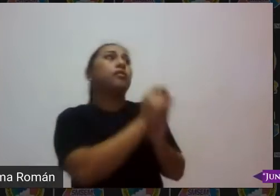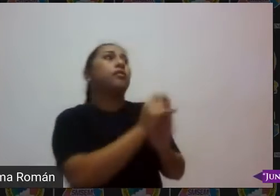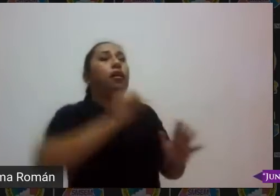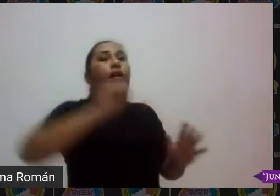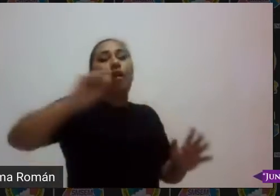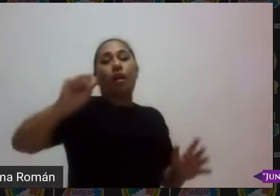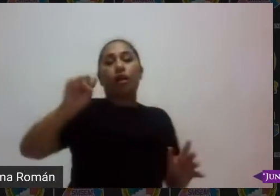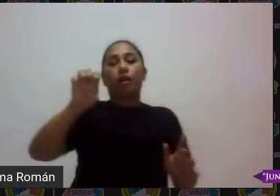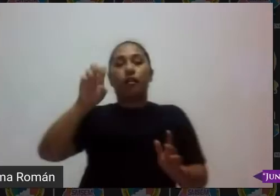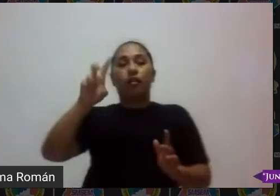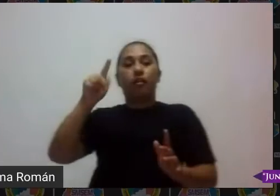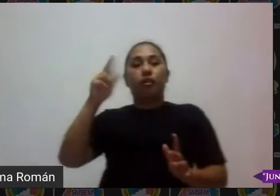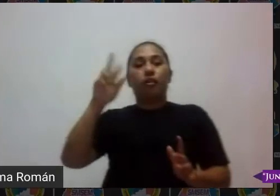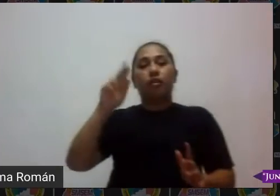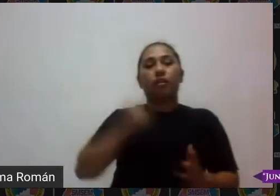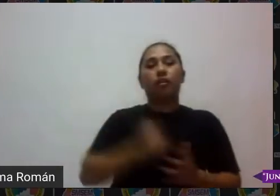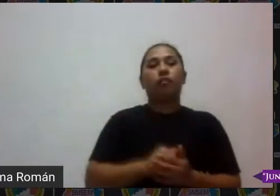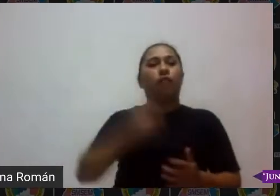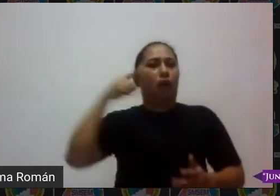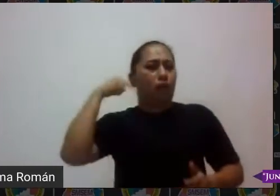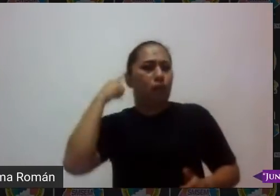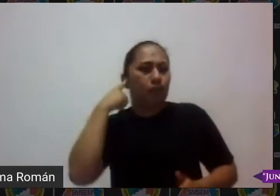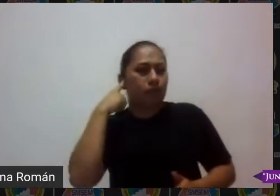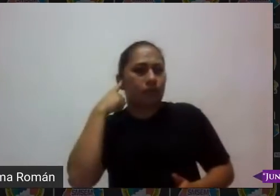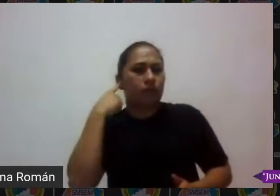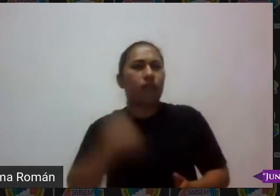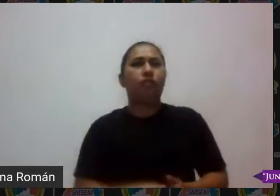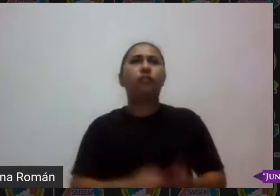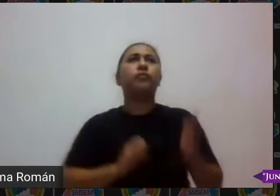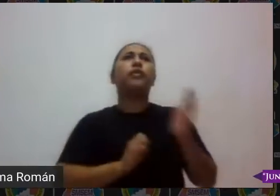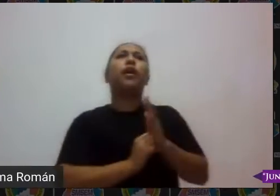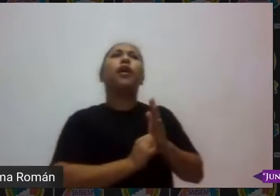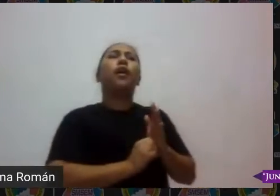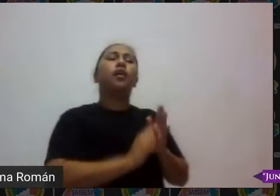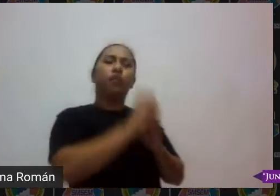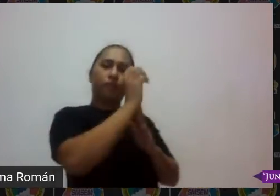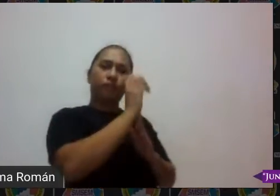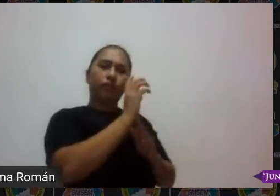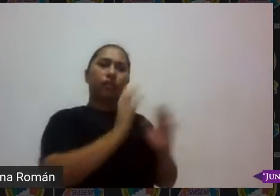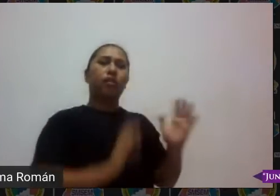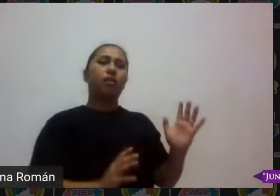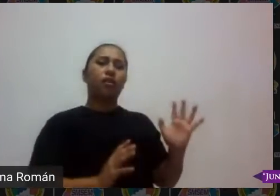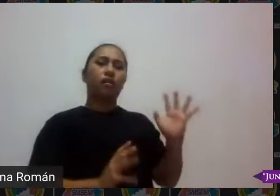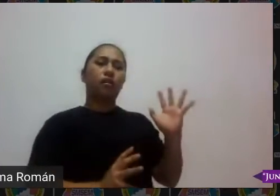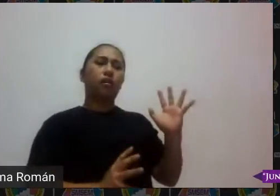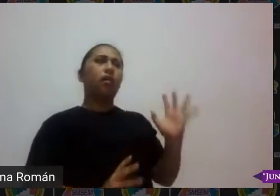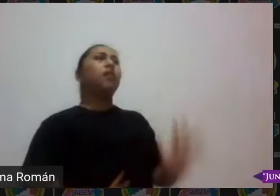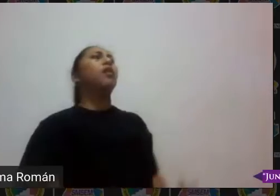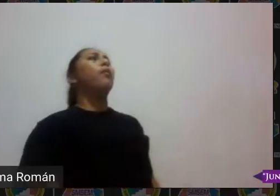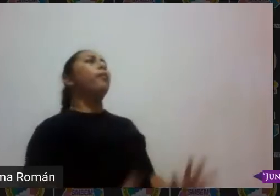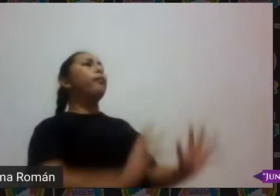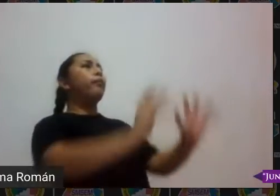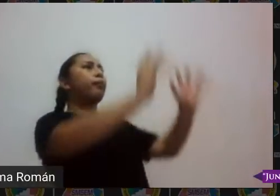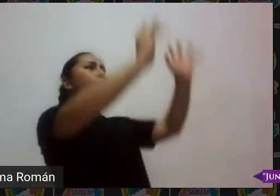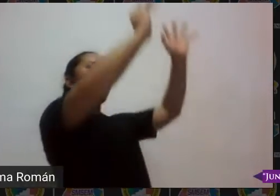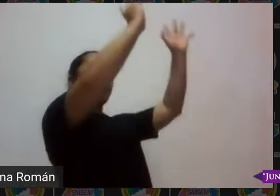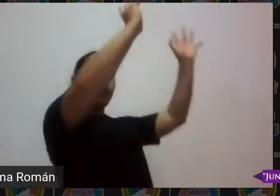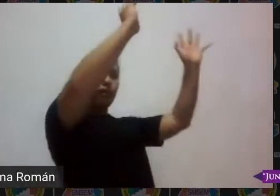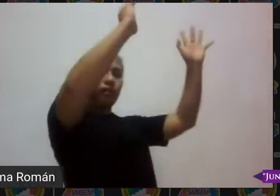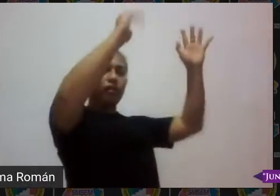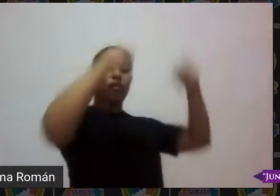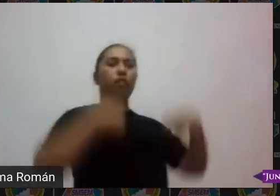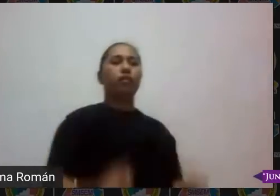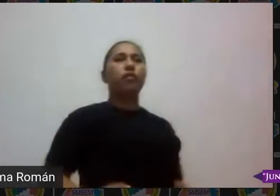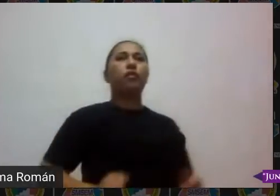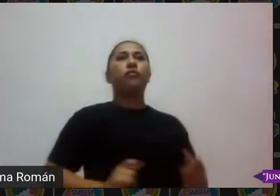empieza la gestión oigan ya llevaron el elevador para el pececito de la escuela benito juárez que no ha podido todavía